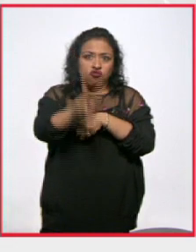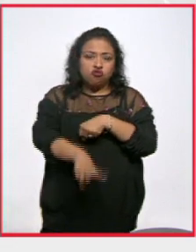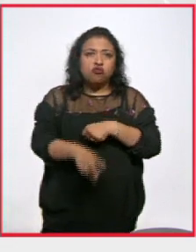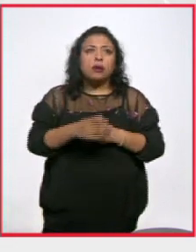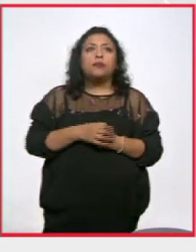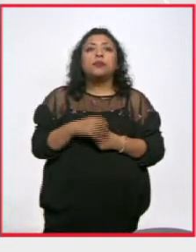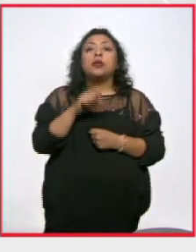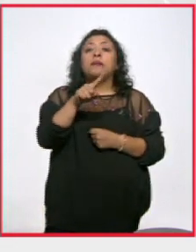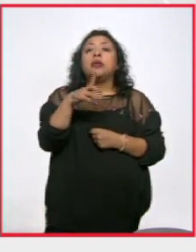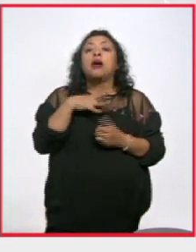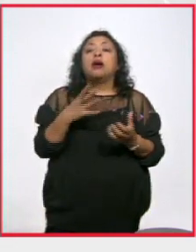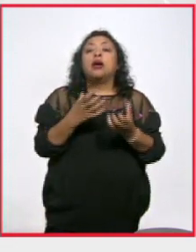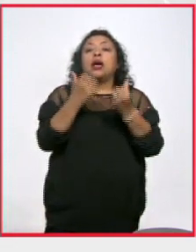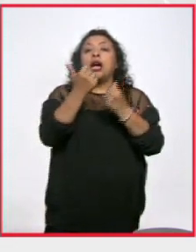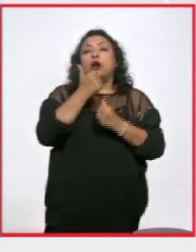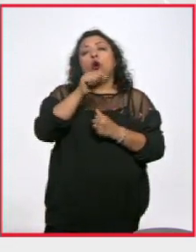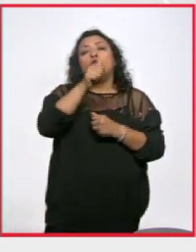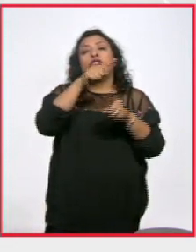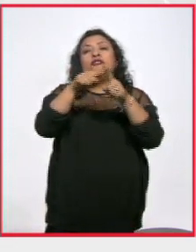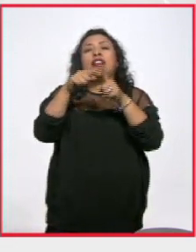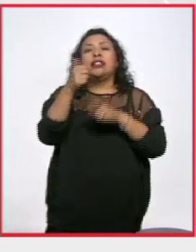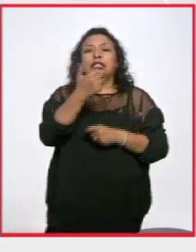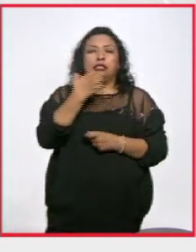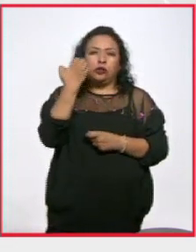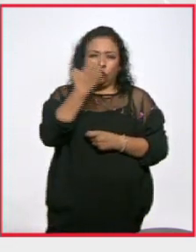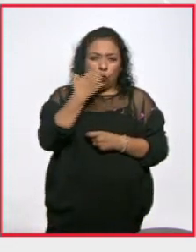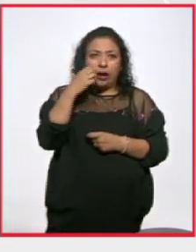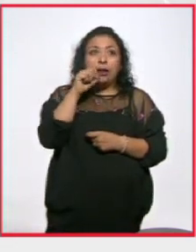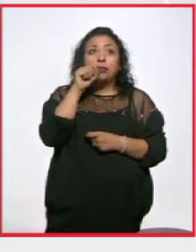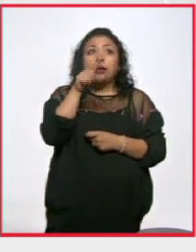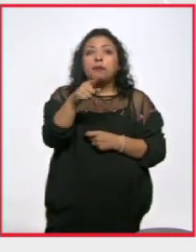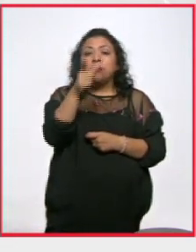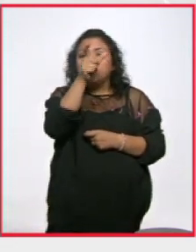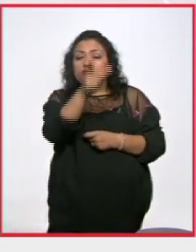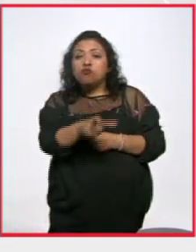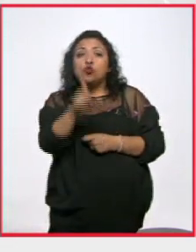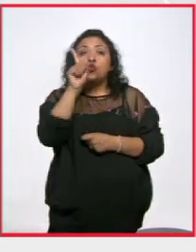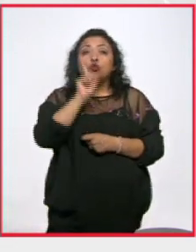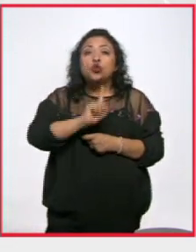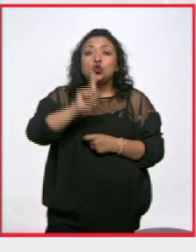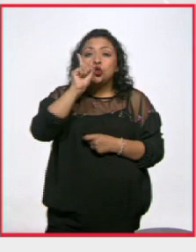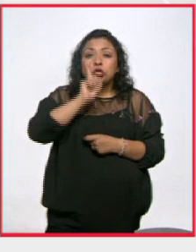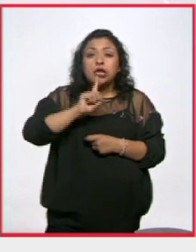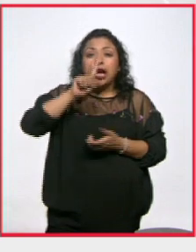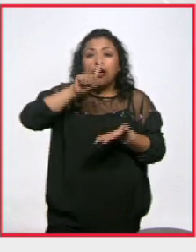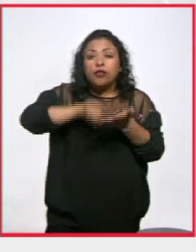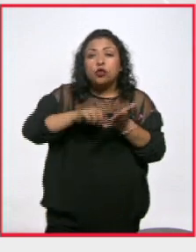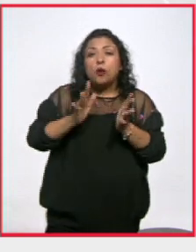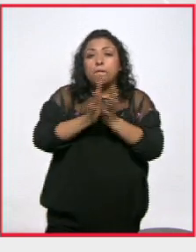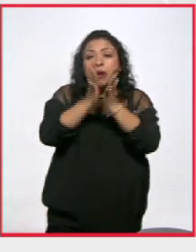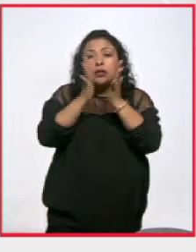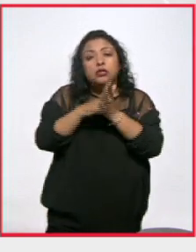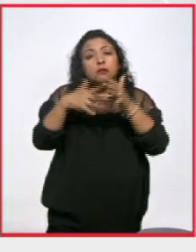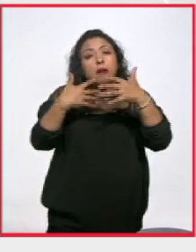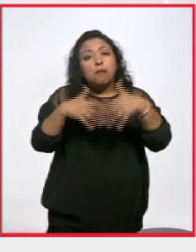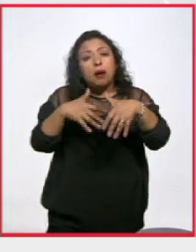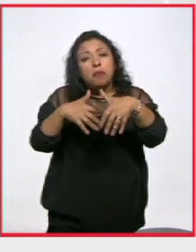rescatas a los estudiantes de otras instituciones pero también rescatas la figura de la mujer dentro del movimiento estudiantil